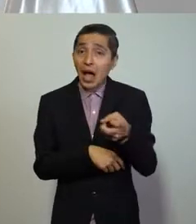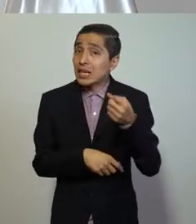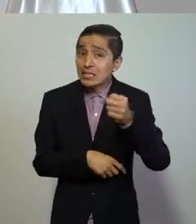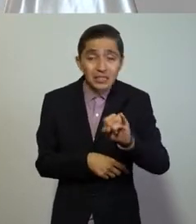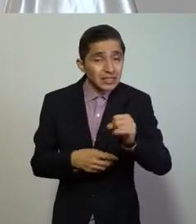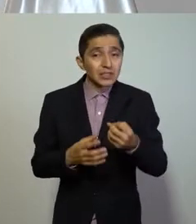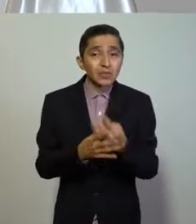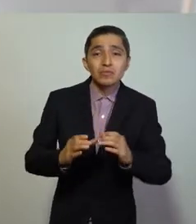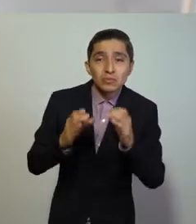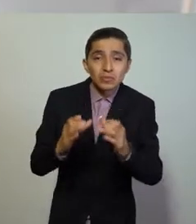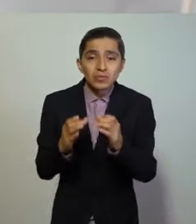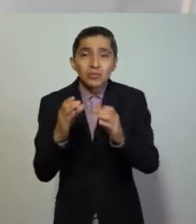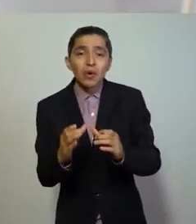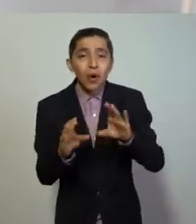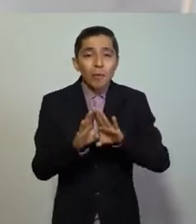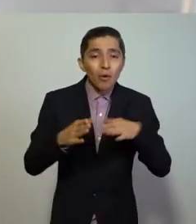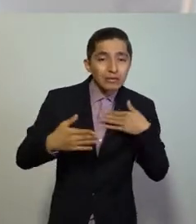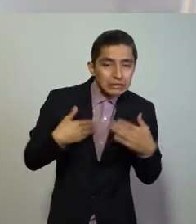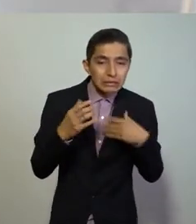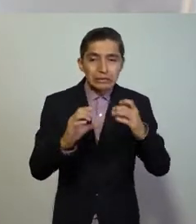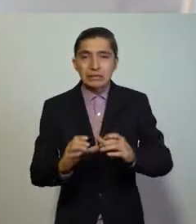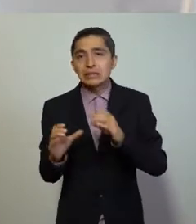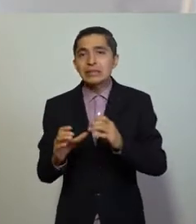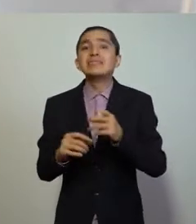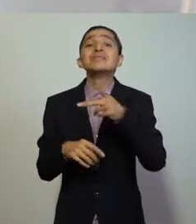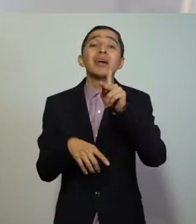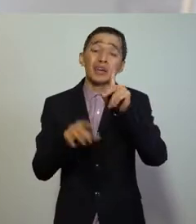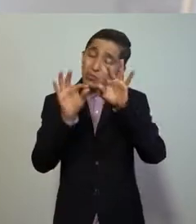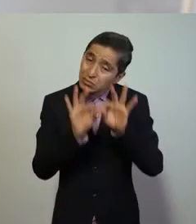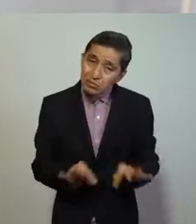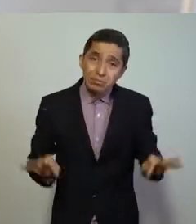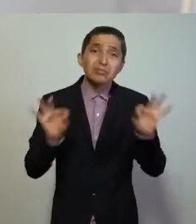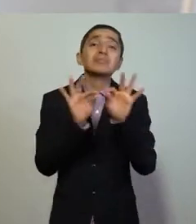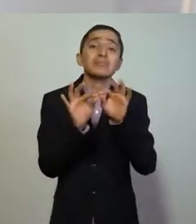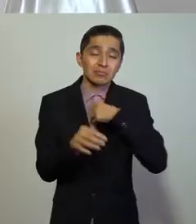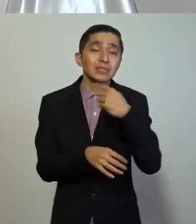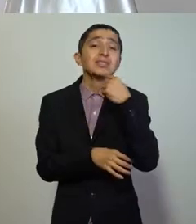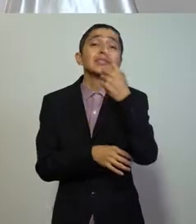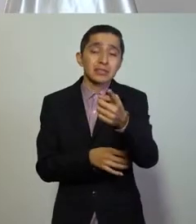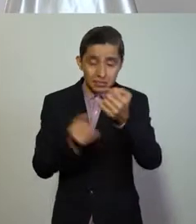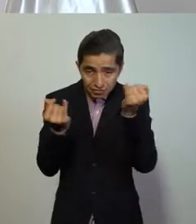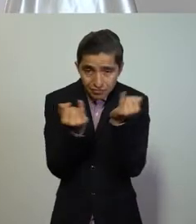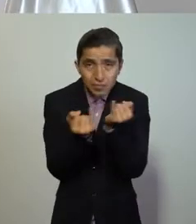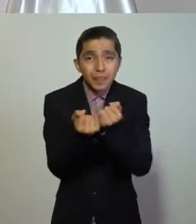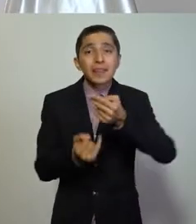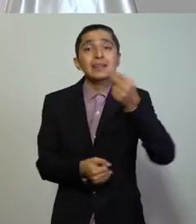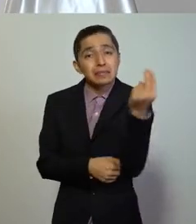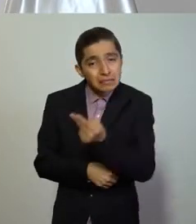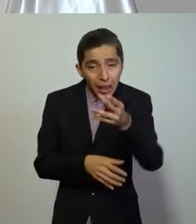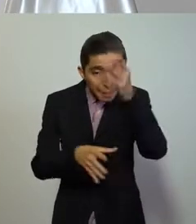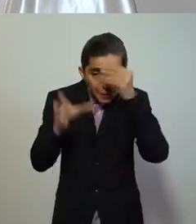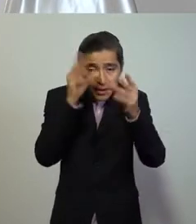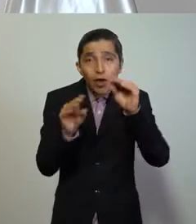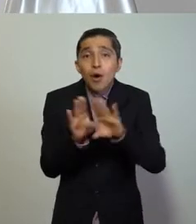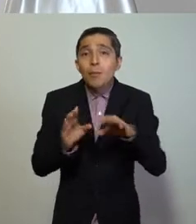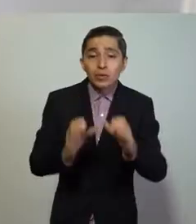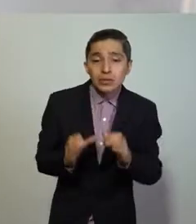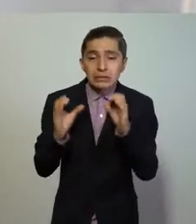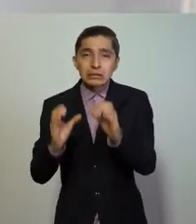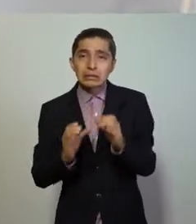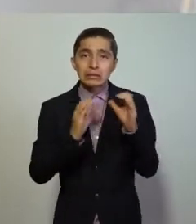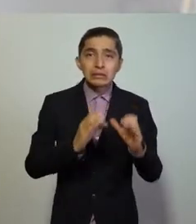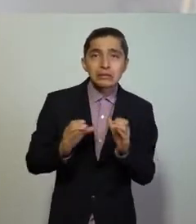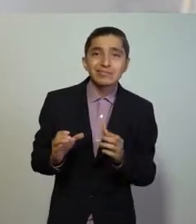convivir con el riesgo. Pero también es muy importante destacar que necesitamos aprender a cuidarnos.